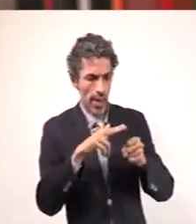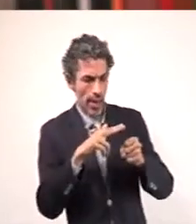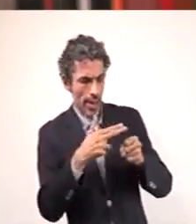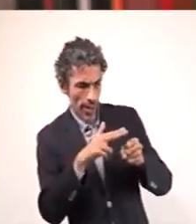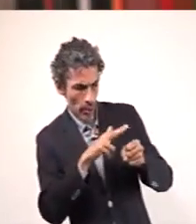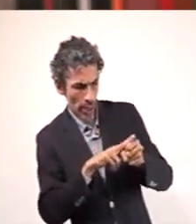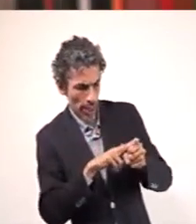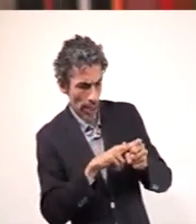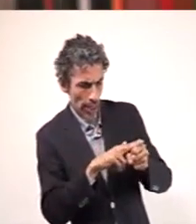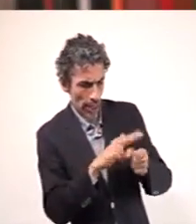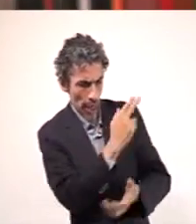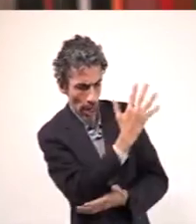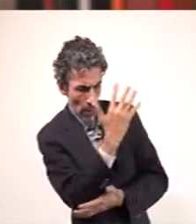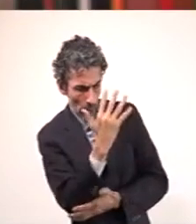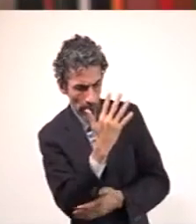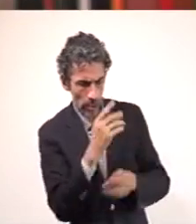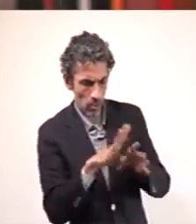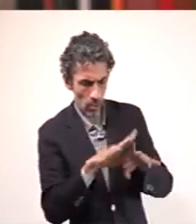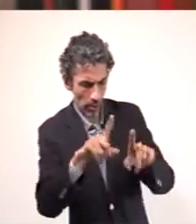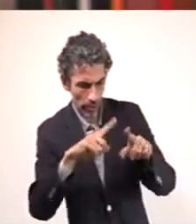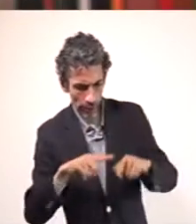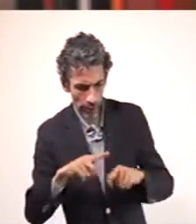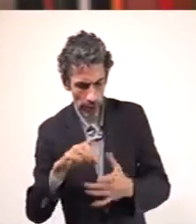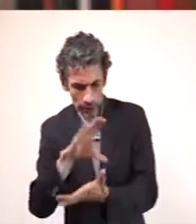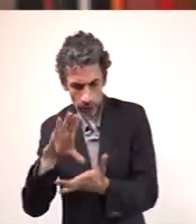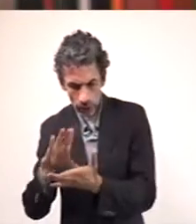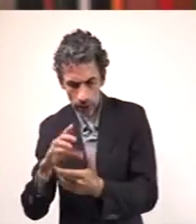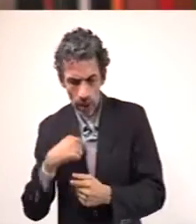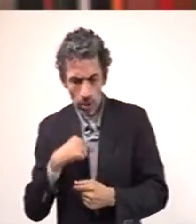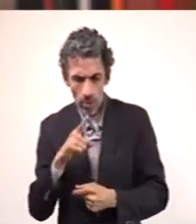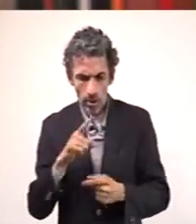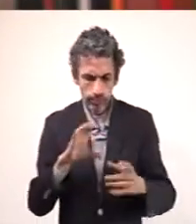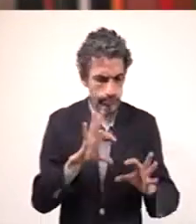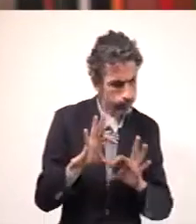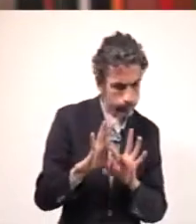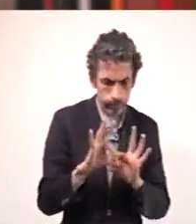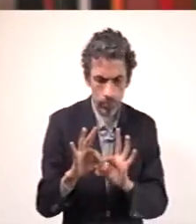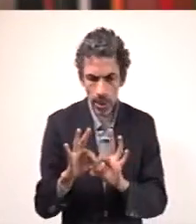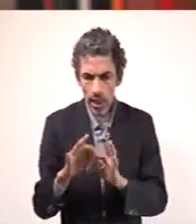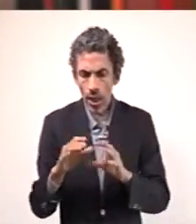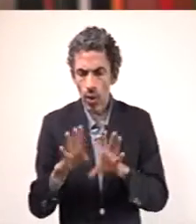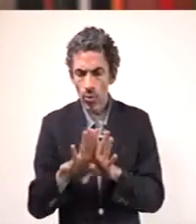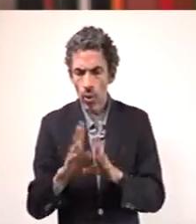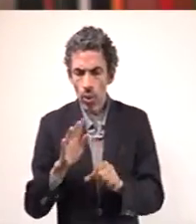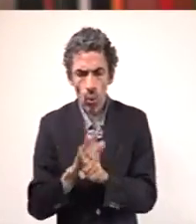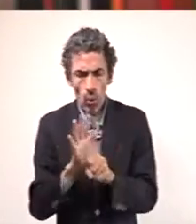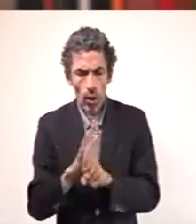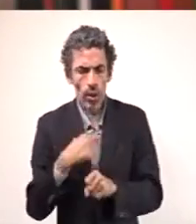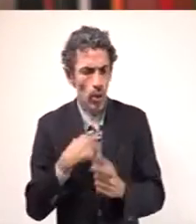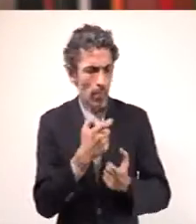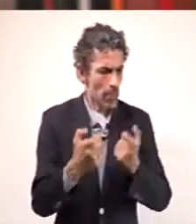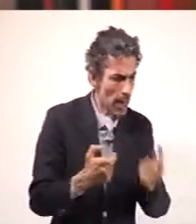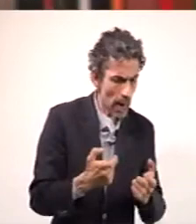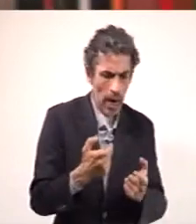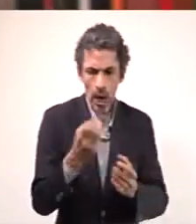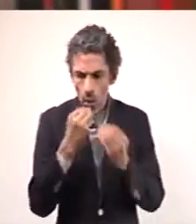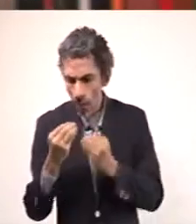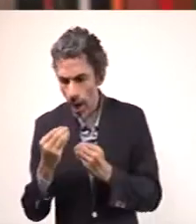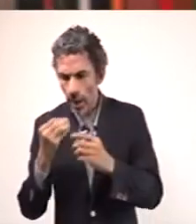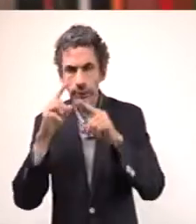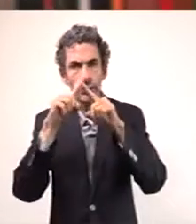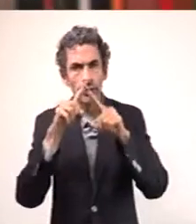naturaleza, nuestro entorno urbano, nuestra colectividad, nuestros hábitos de consumo y también